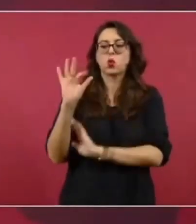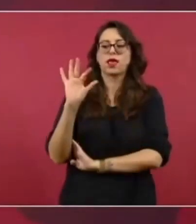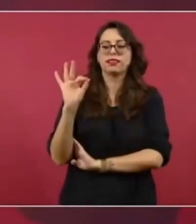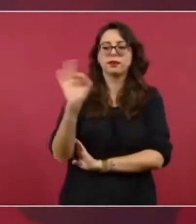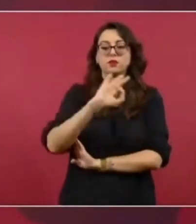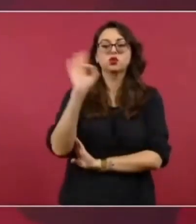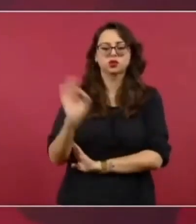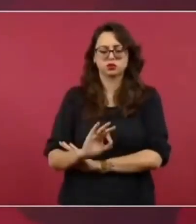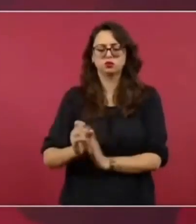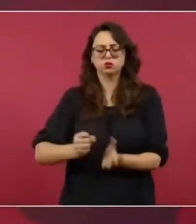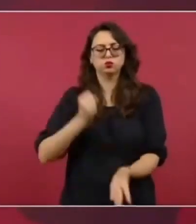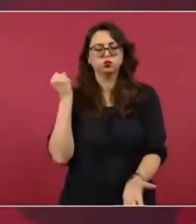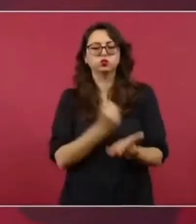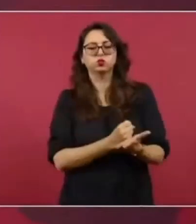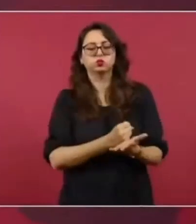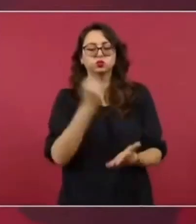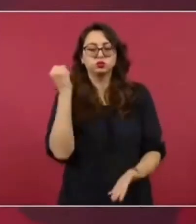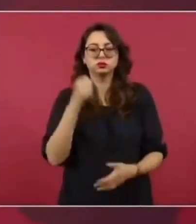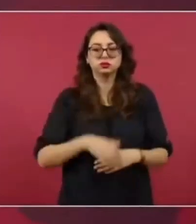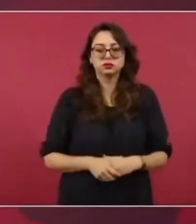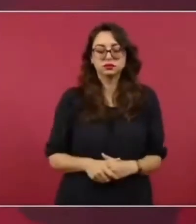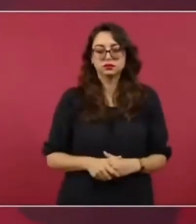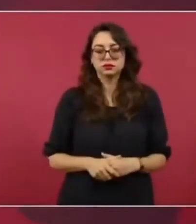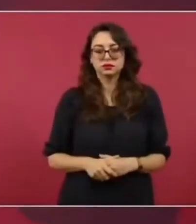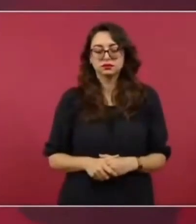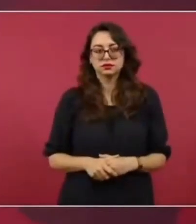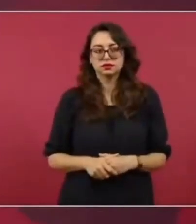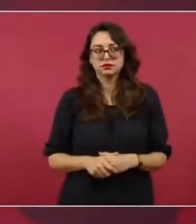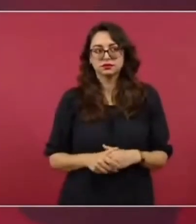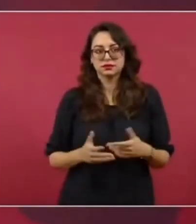y lo mismo los trabajadores al servicio del Estado